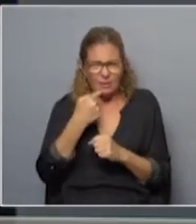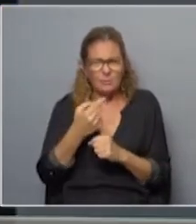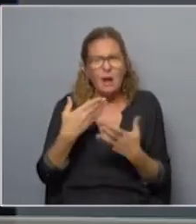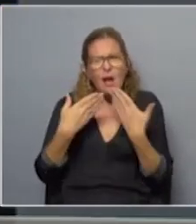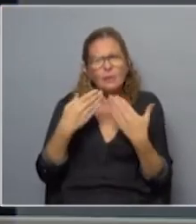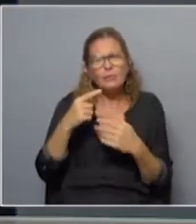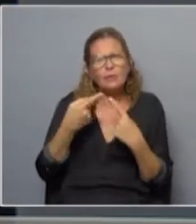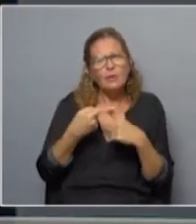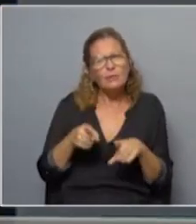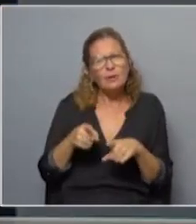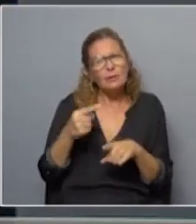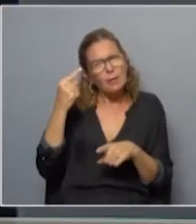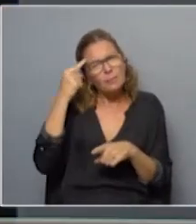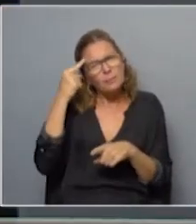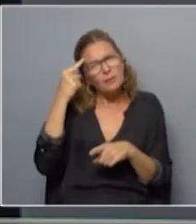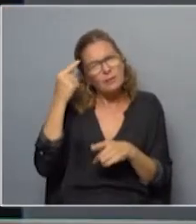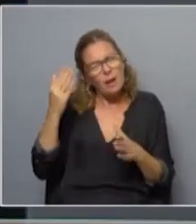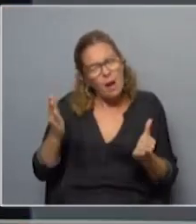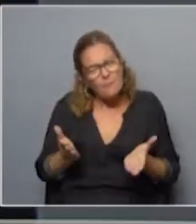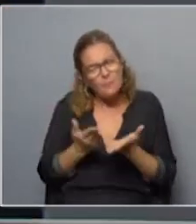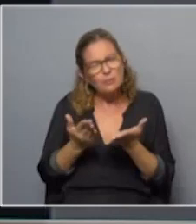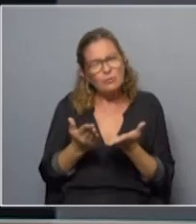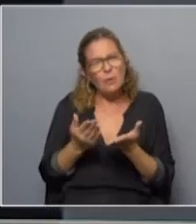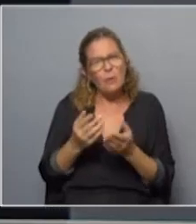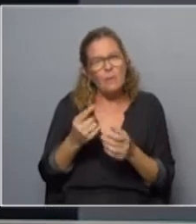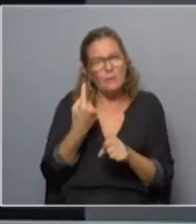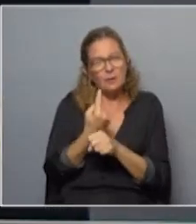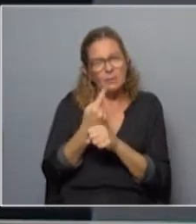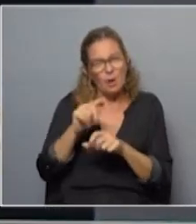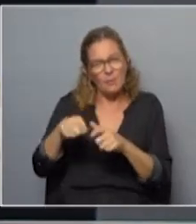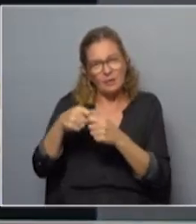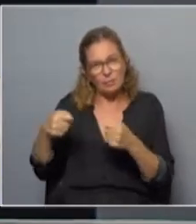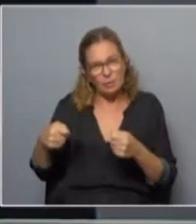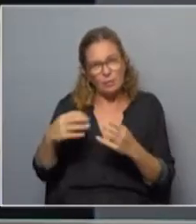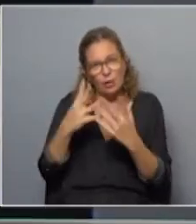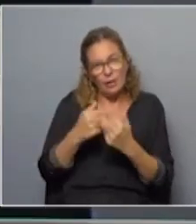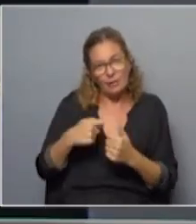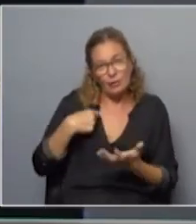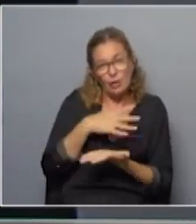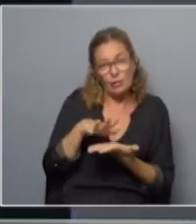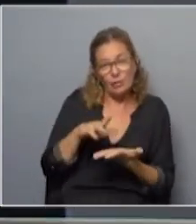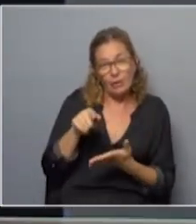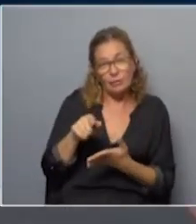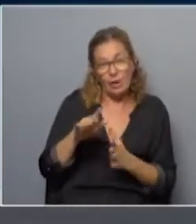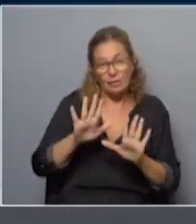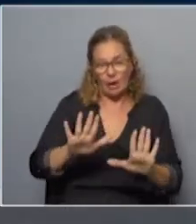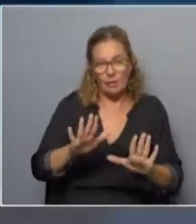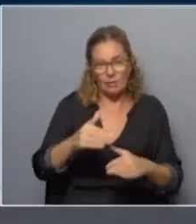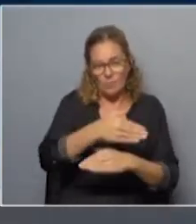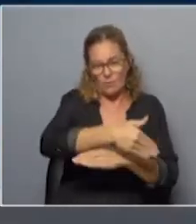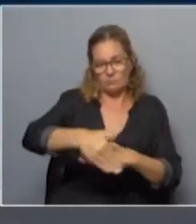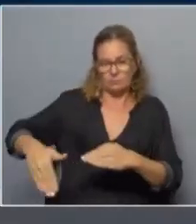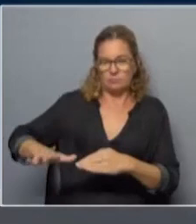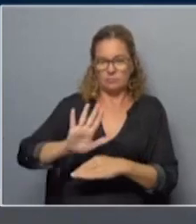hablando de diferencias, pienso que se impulsó primero desde el PIT-CNT y organizaciones sociales esto, ¿no? Este decir hasta acá, trazar una